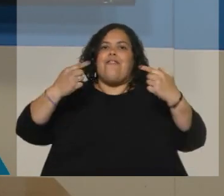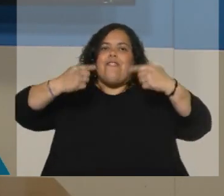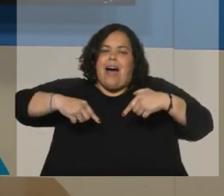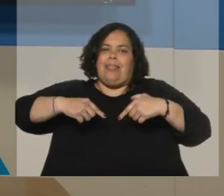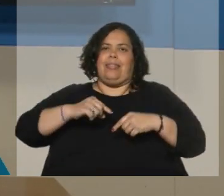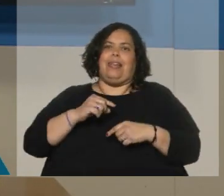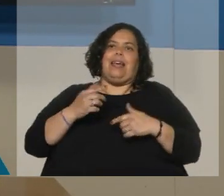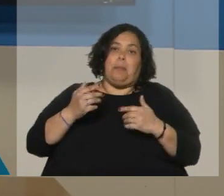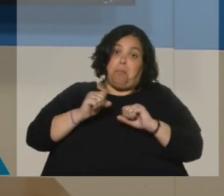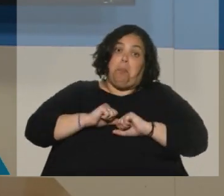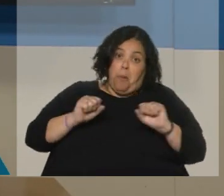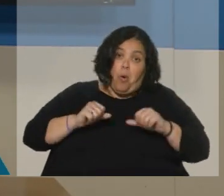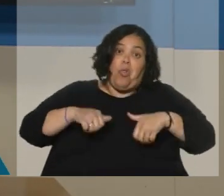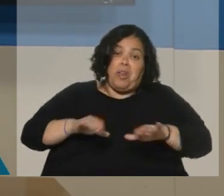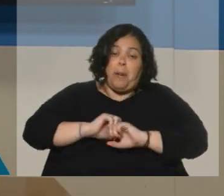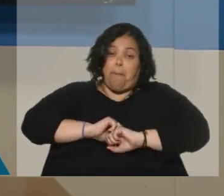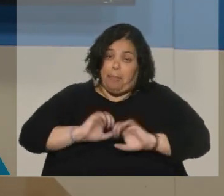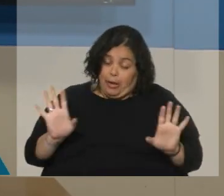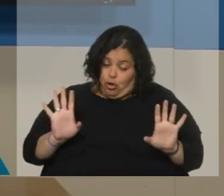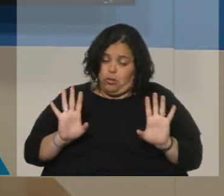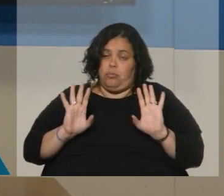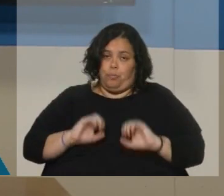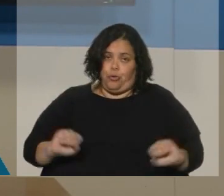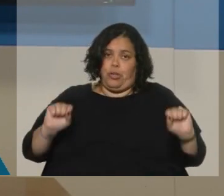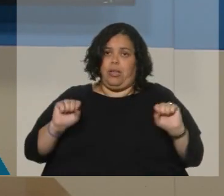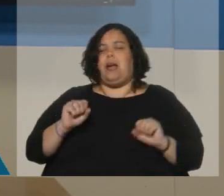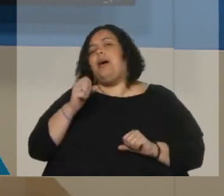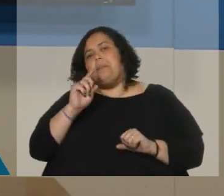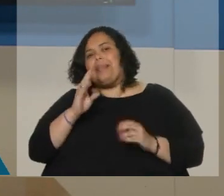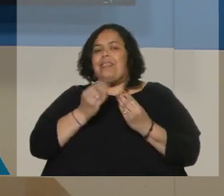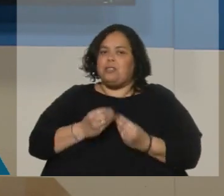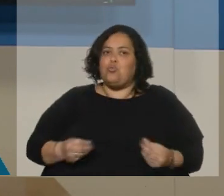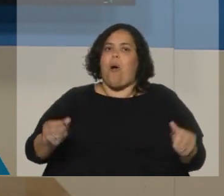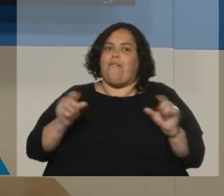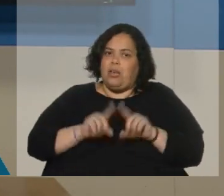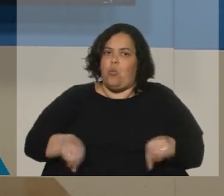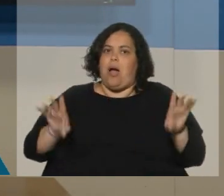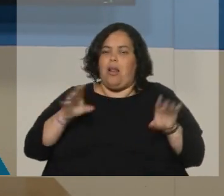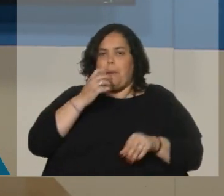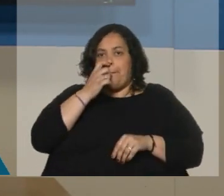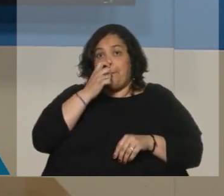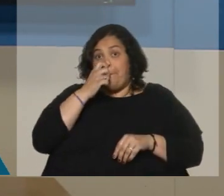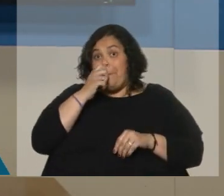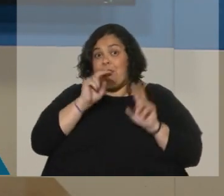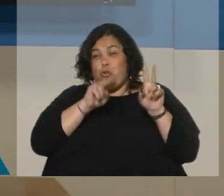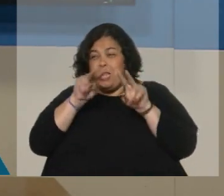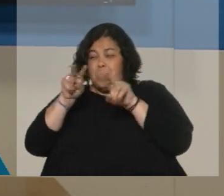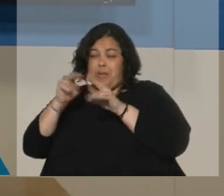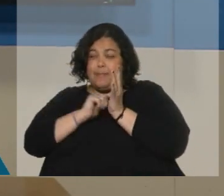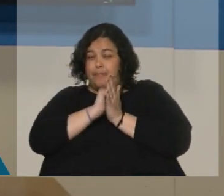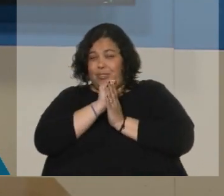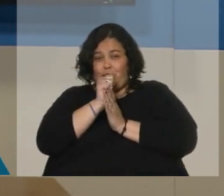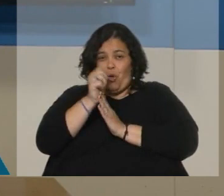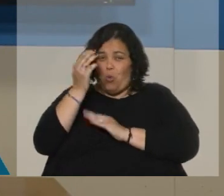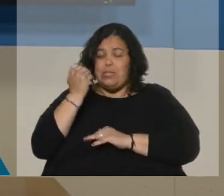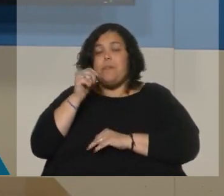de lo esperado. Como decían colegas argentinos ayer, no recuerdo si era en TN u otro de los canales, porque miré muchos y hasta muy tarde. Pero lo que